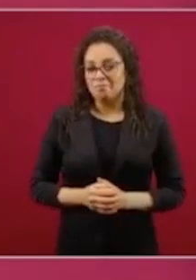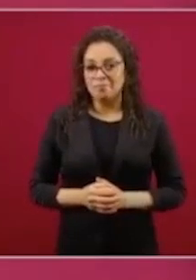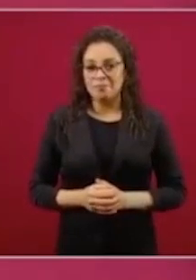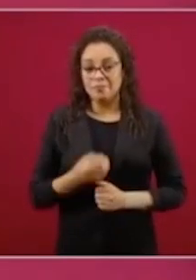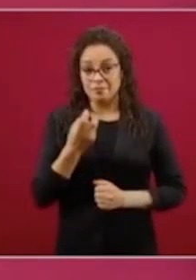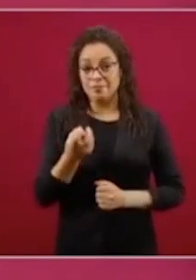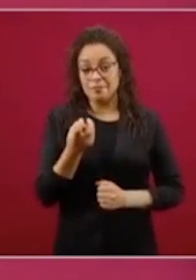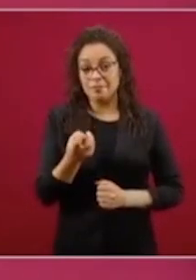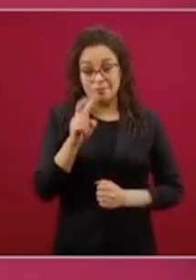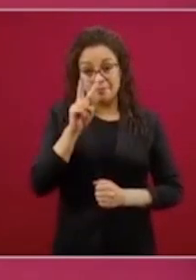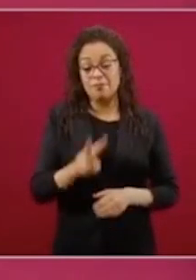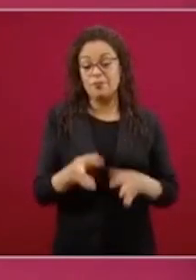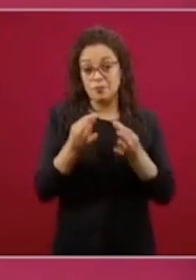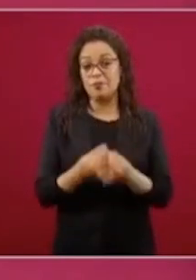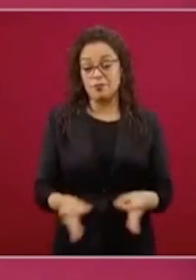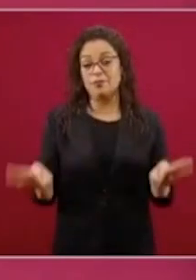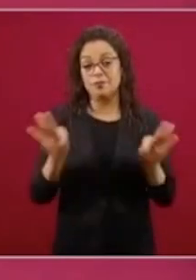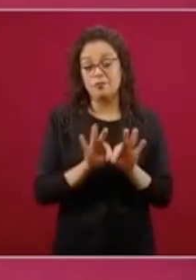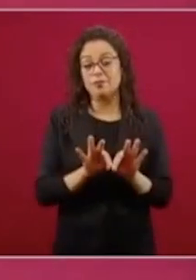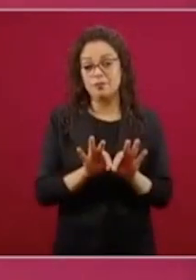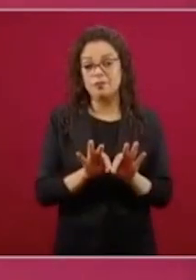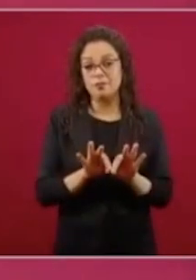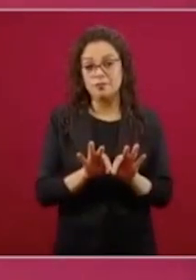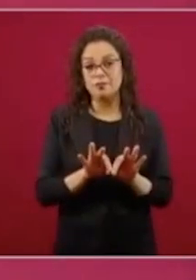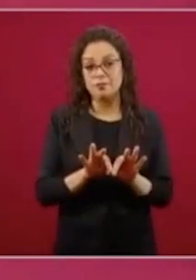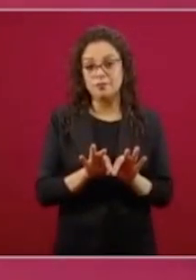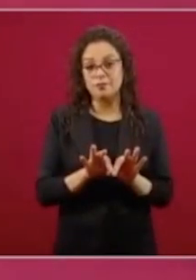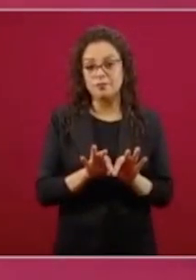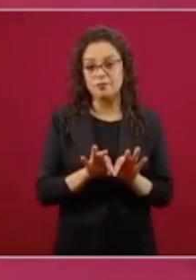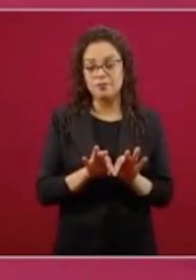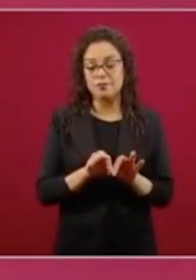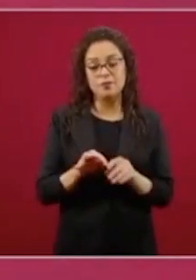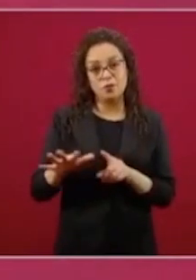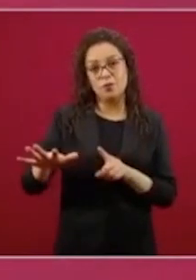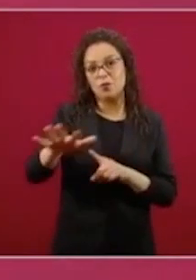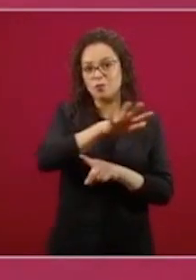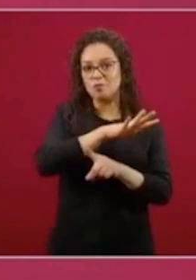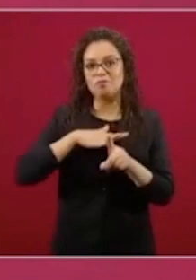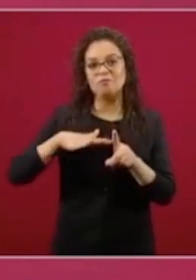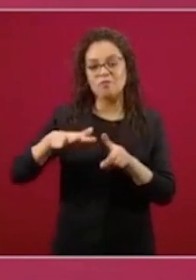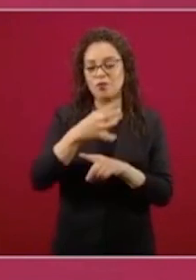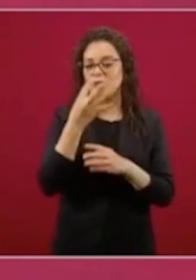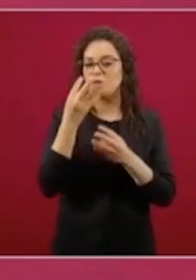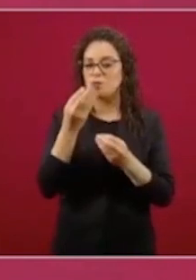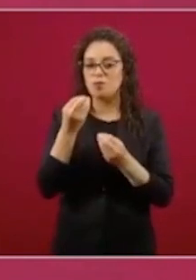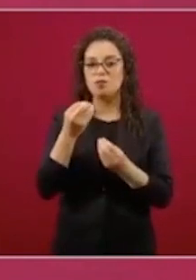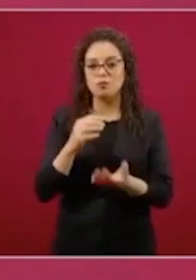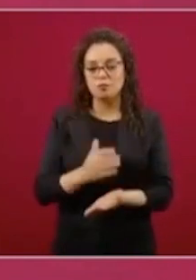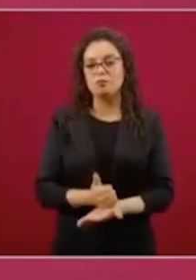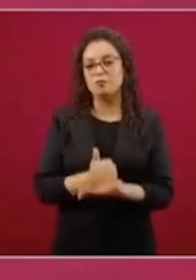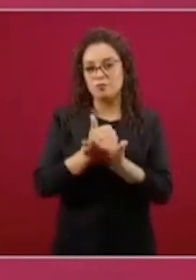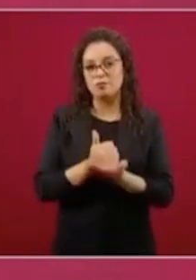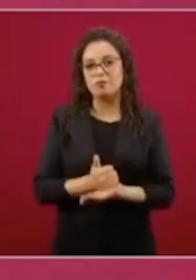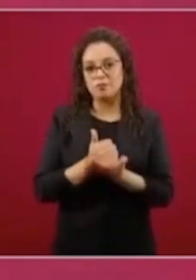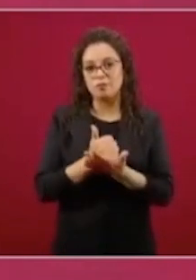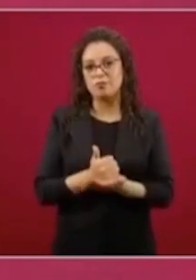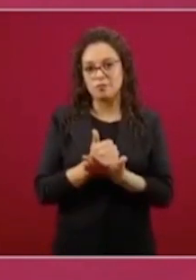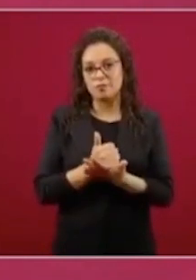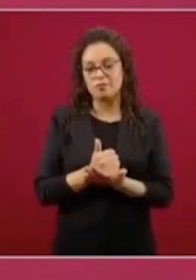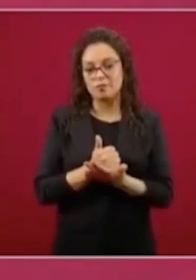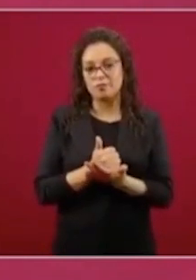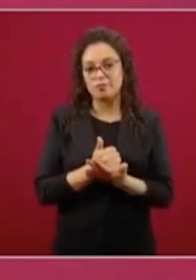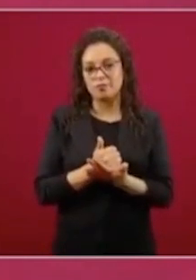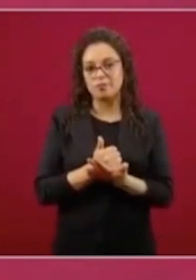Ha sido fundamental el aporte de la gente y de la familia,